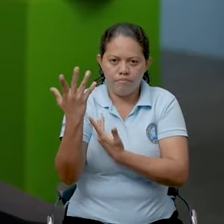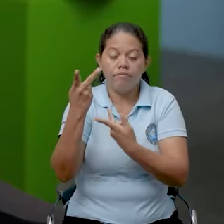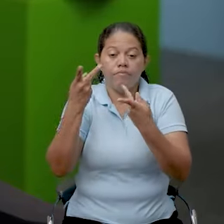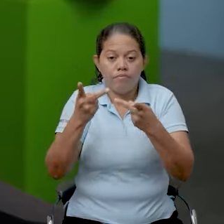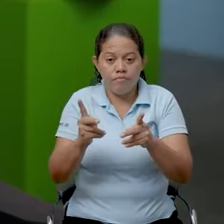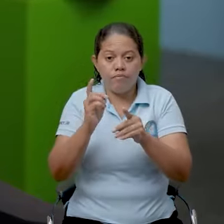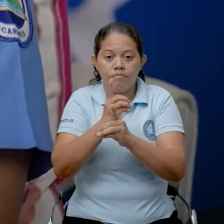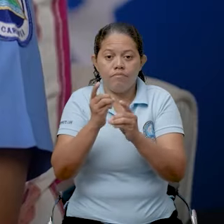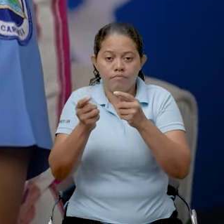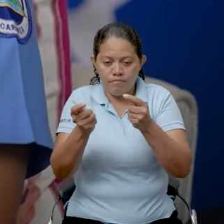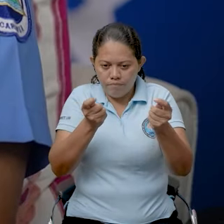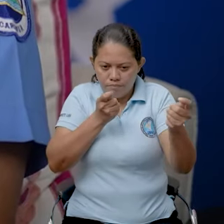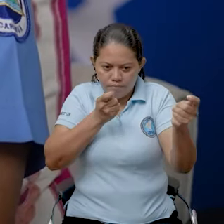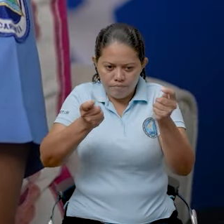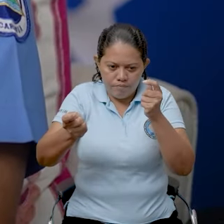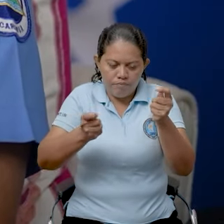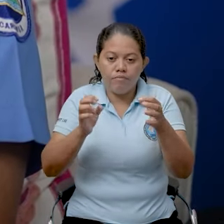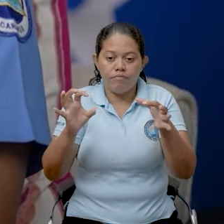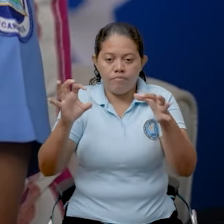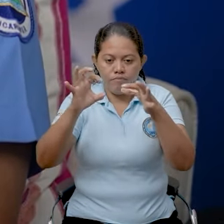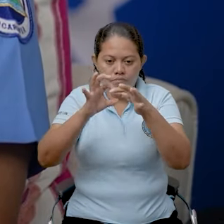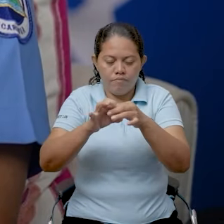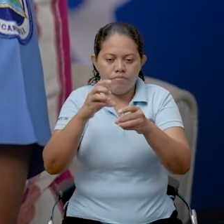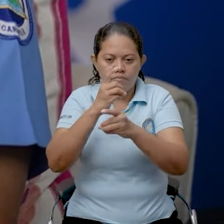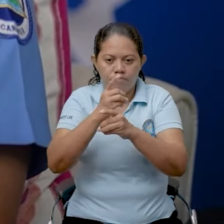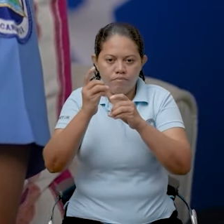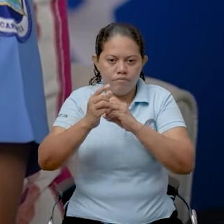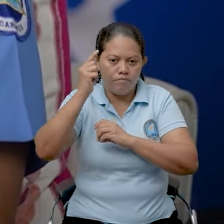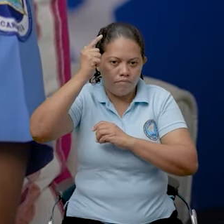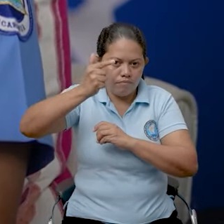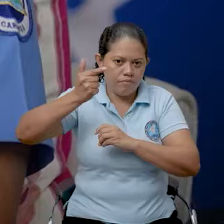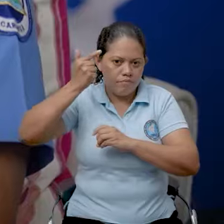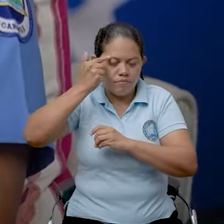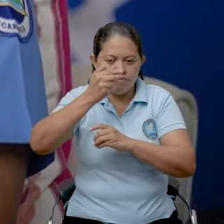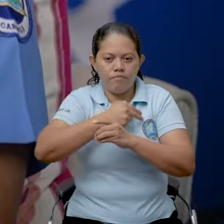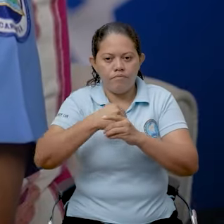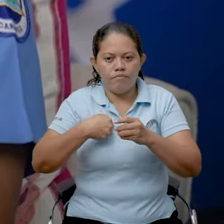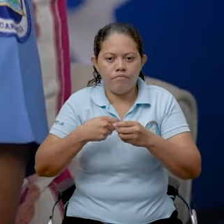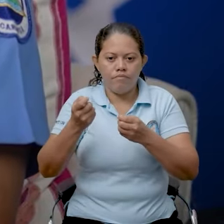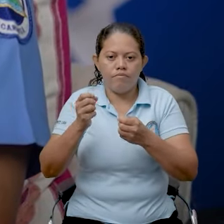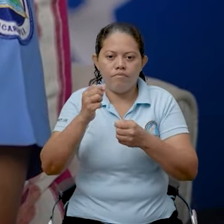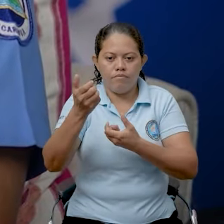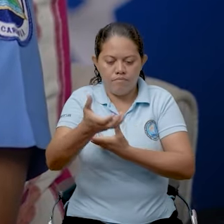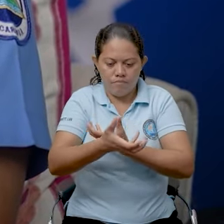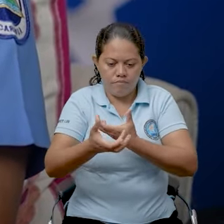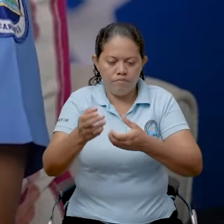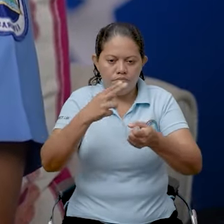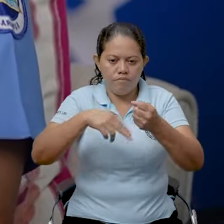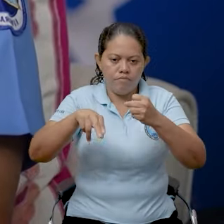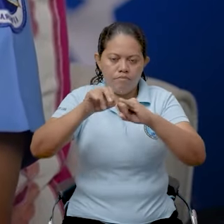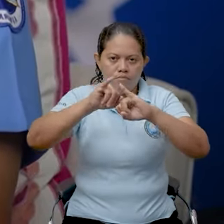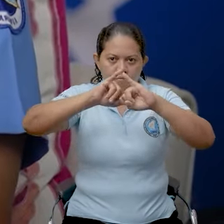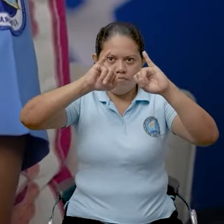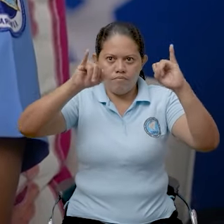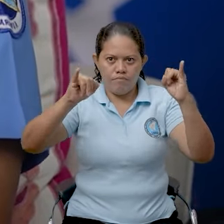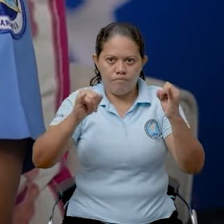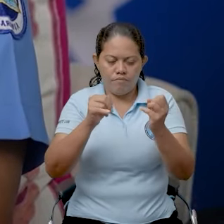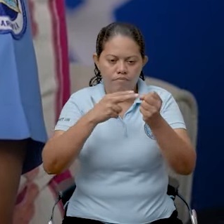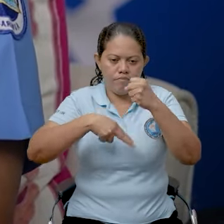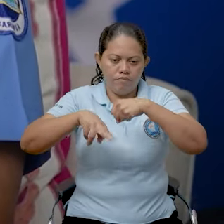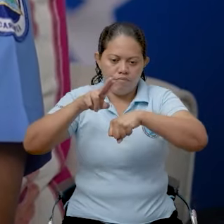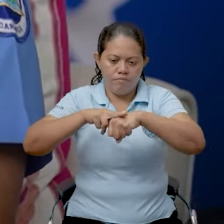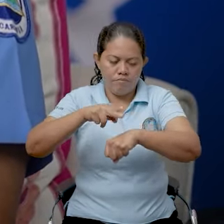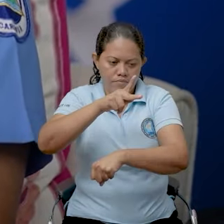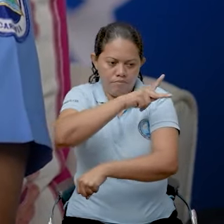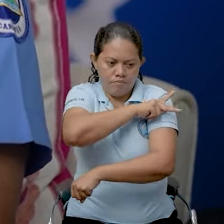en articulación, coordinación con las instituciones de Veros Unidos, el Ministerio del Interior y la Policía